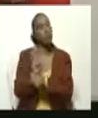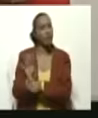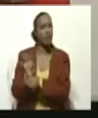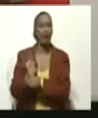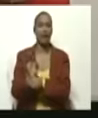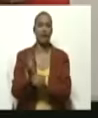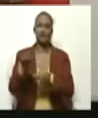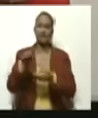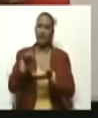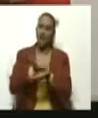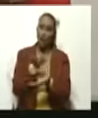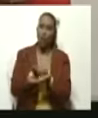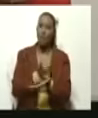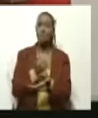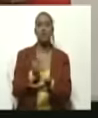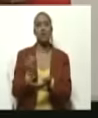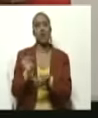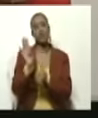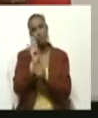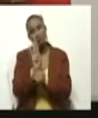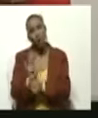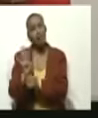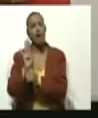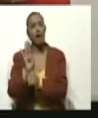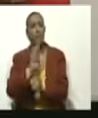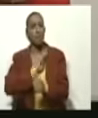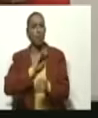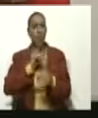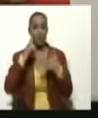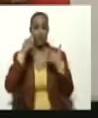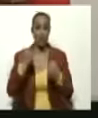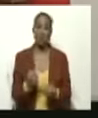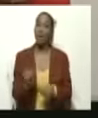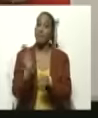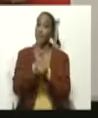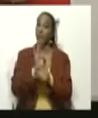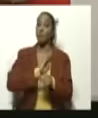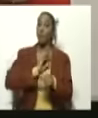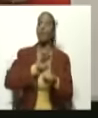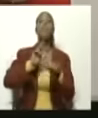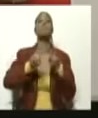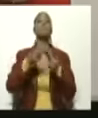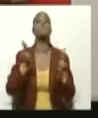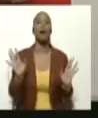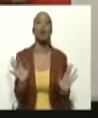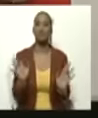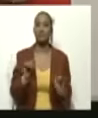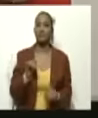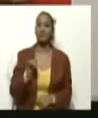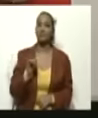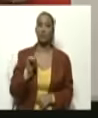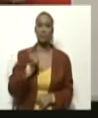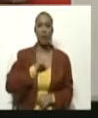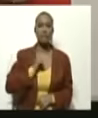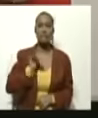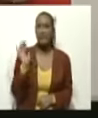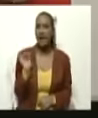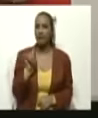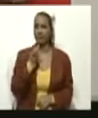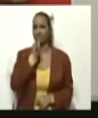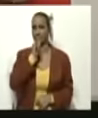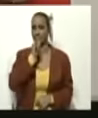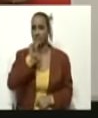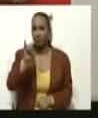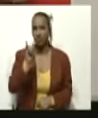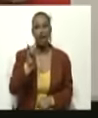economía, proteger nuestra seguridad, proteger nuestra paz y rechazar, denunciar cualquier forma de